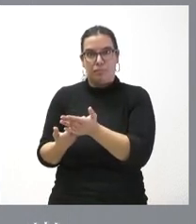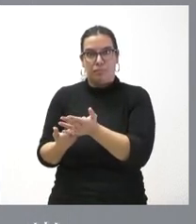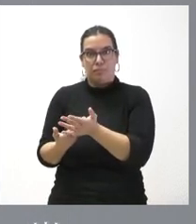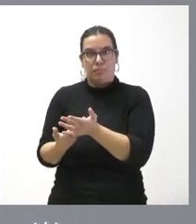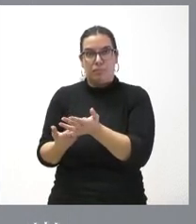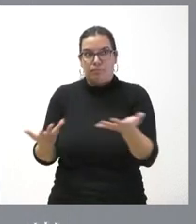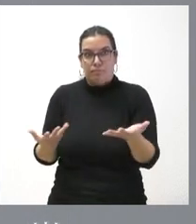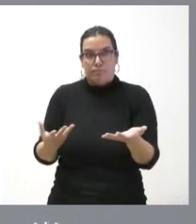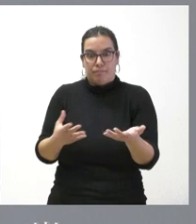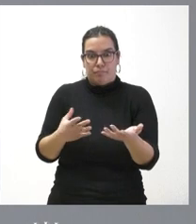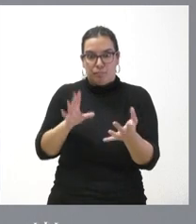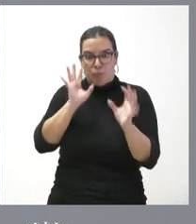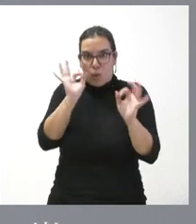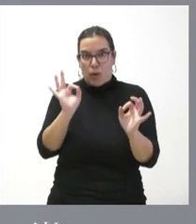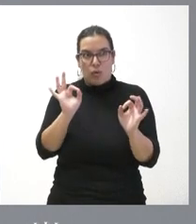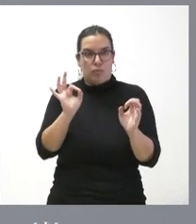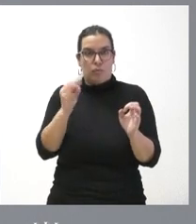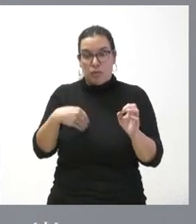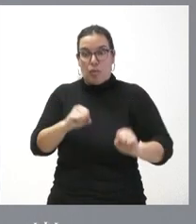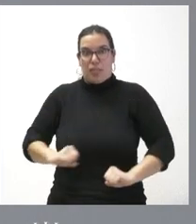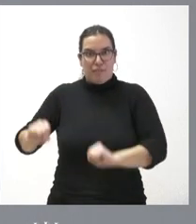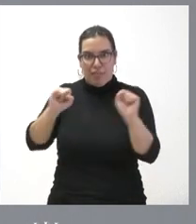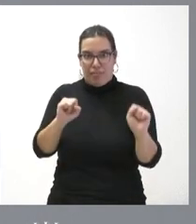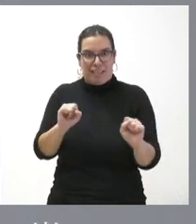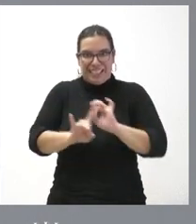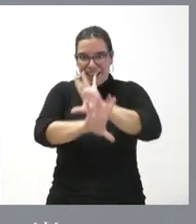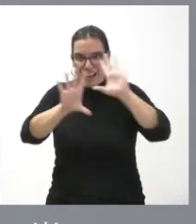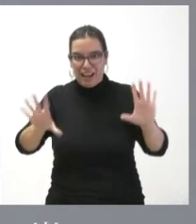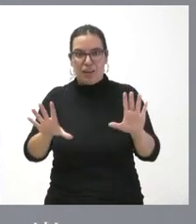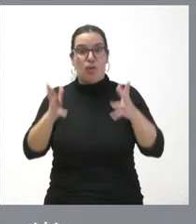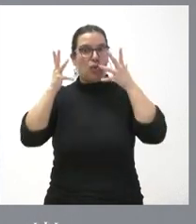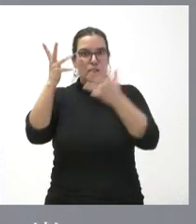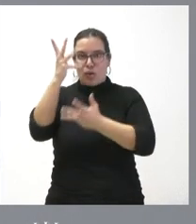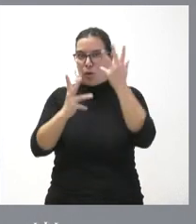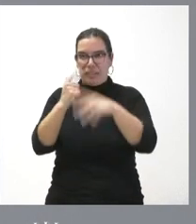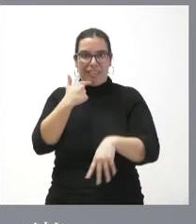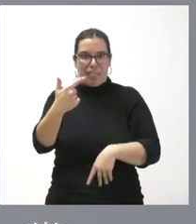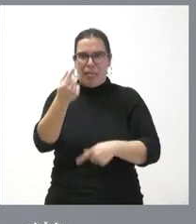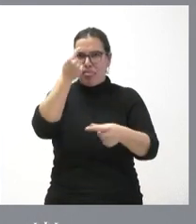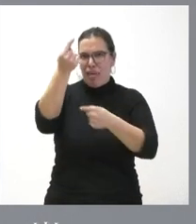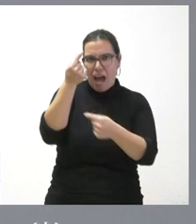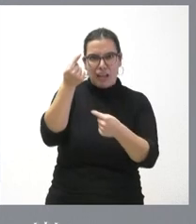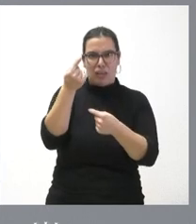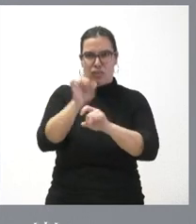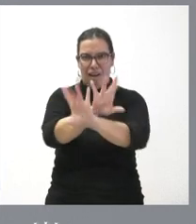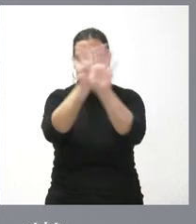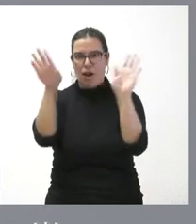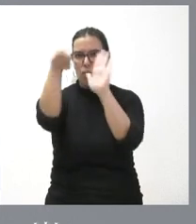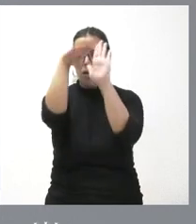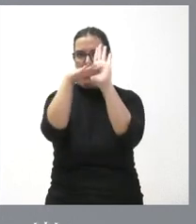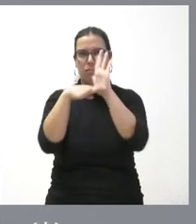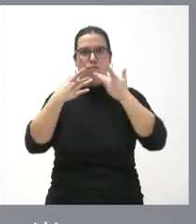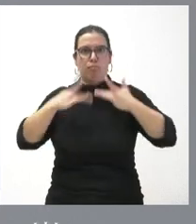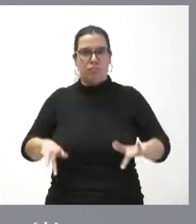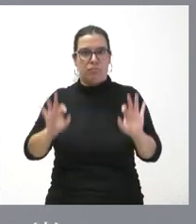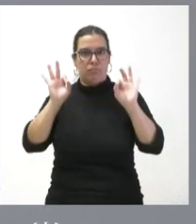que justifica que defiende que ampara el Consejo de Cuentas con datos y cifras concretos y precisos con elementos